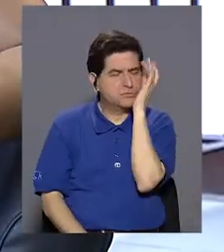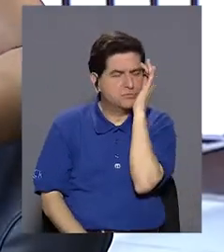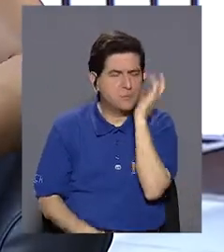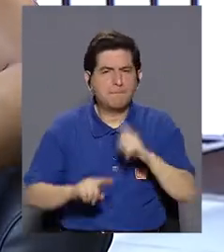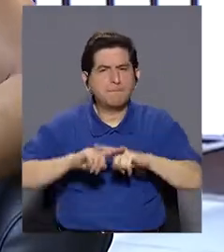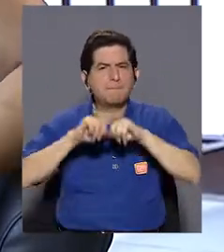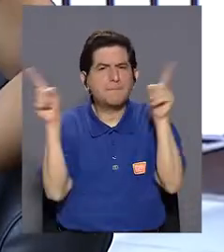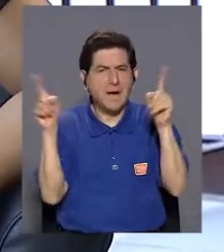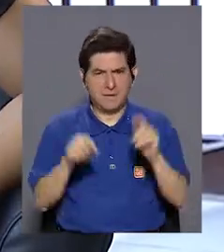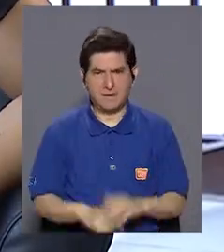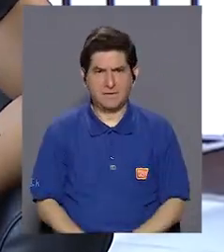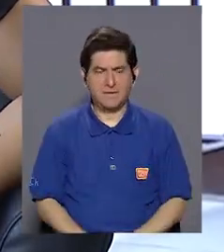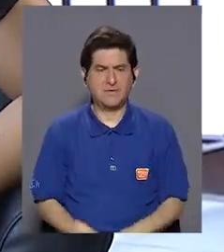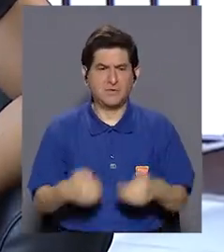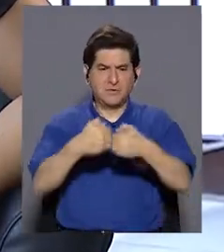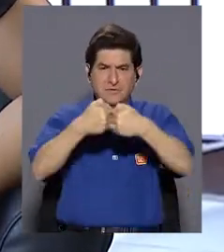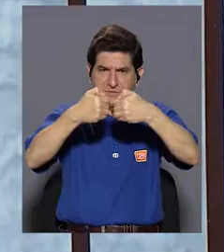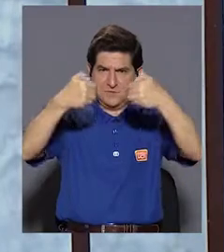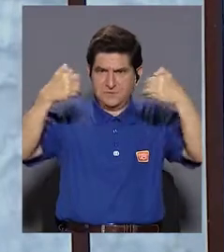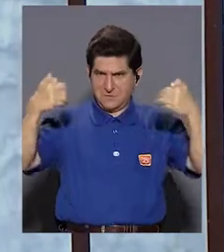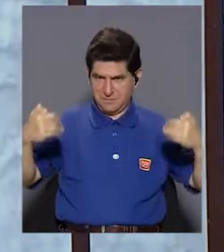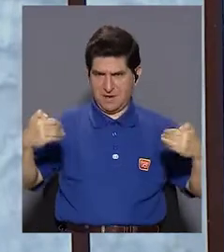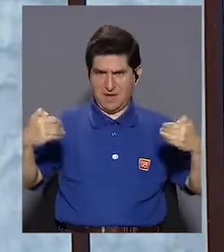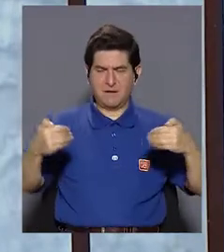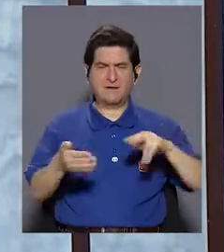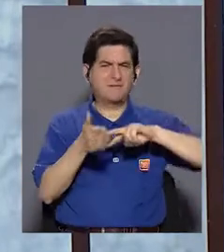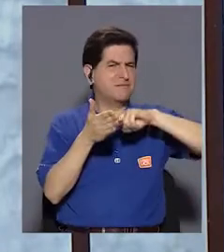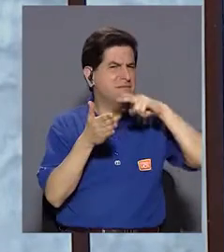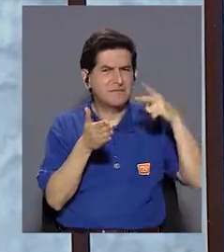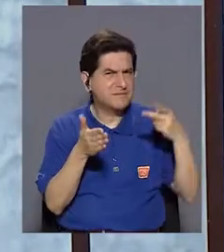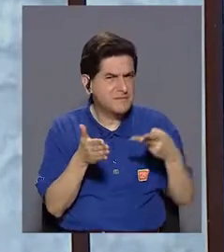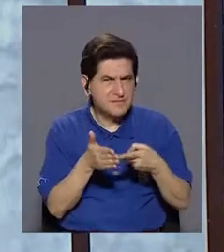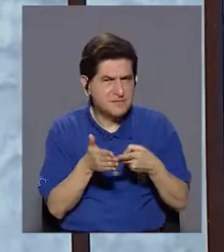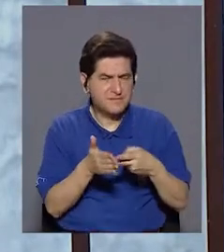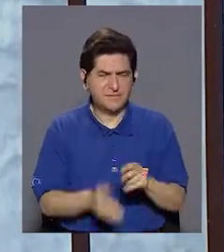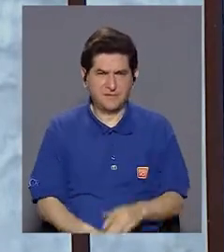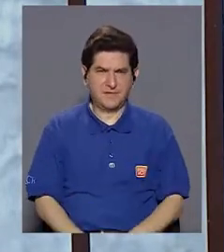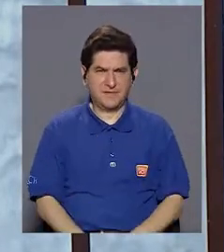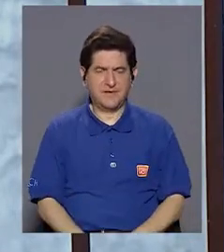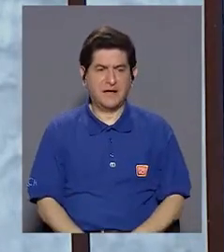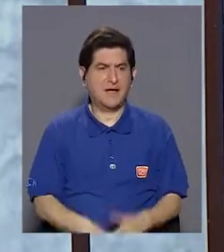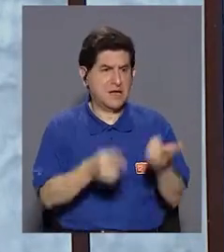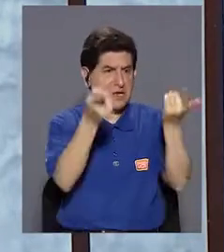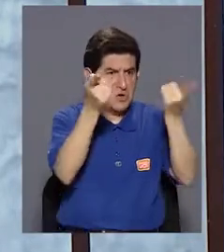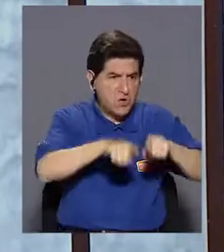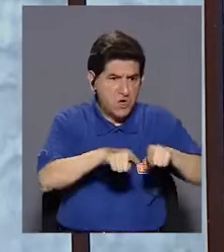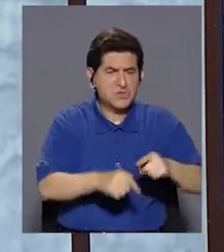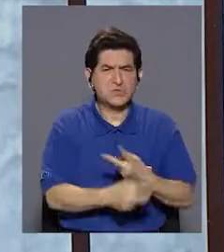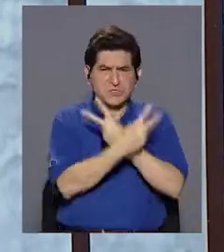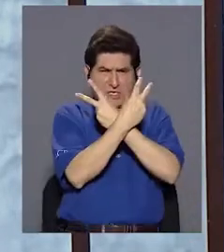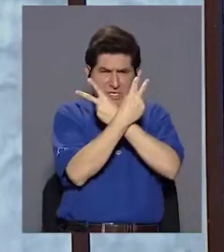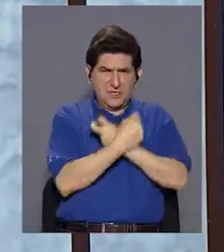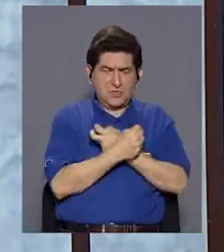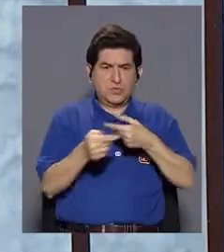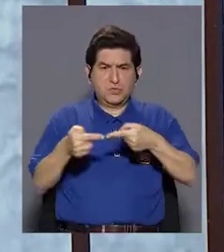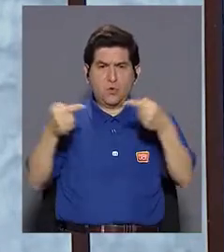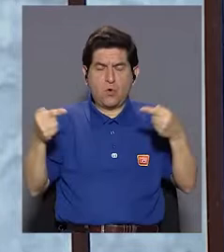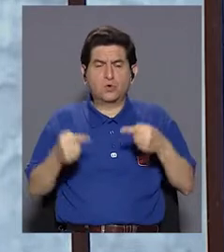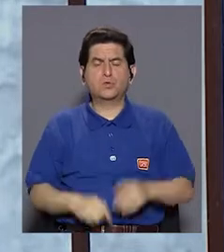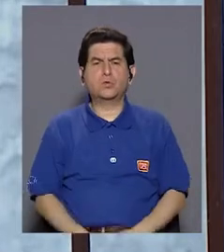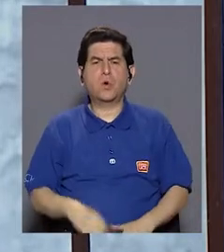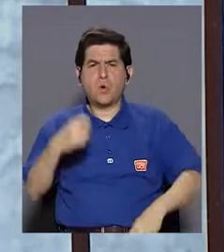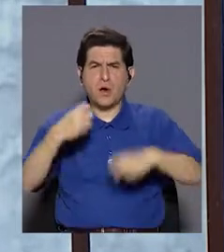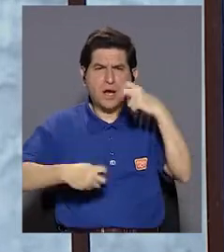Lo que pasa es que tendríamos que separar acá qué es realmente, digamos, lo que pasa en las intoxicaciones versus la